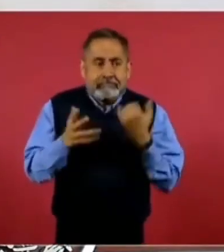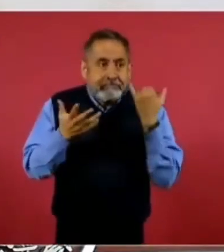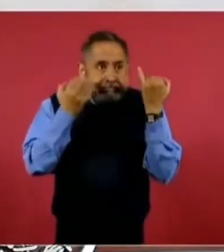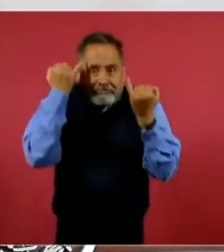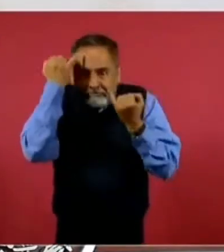especulación.